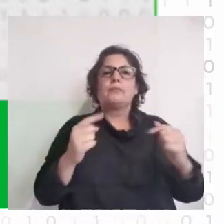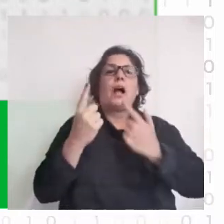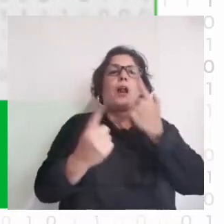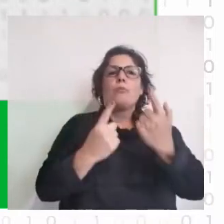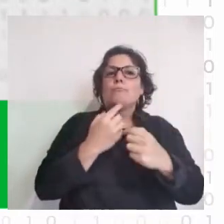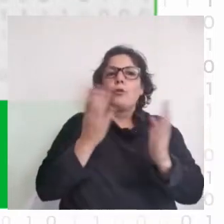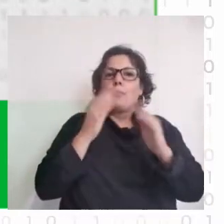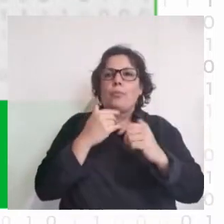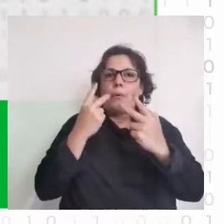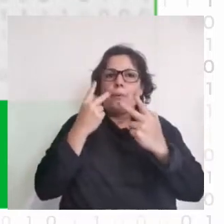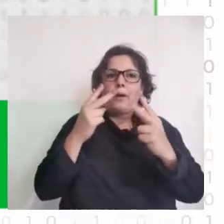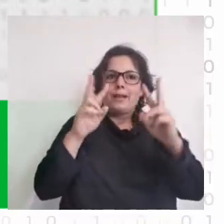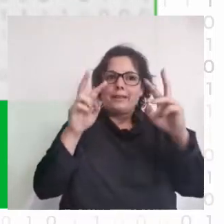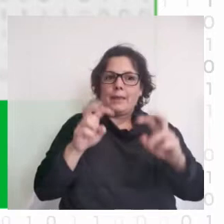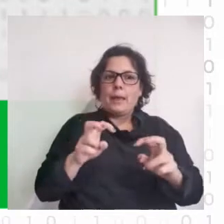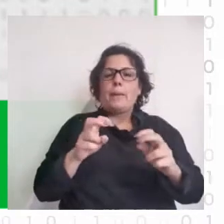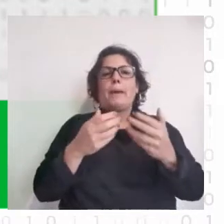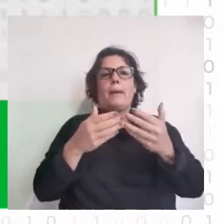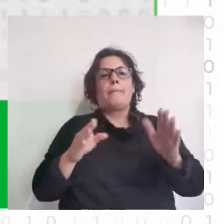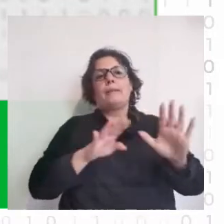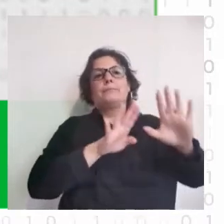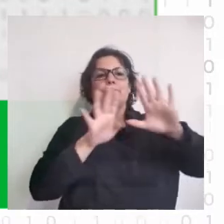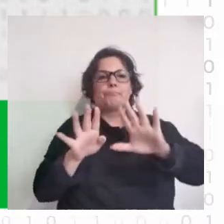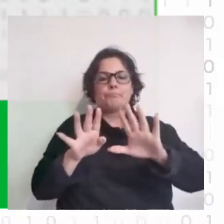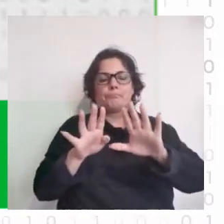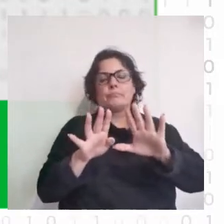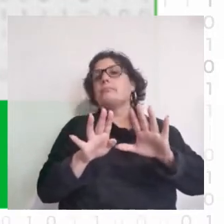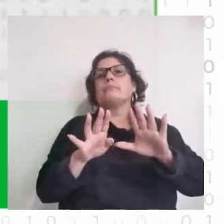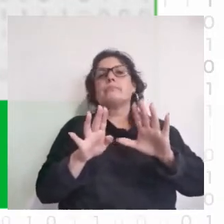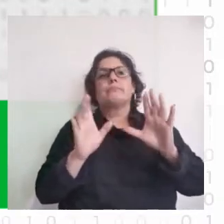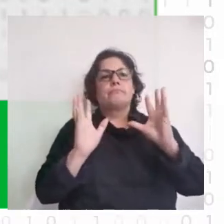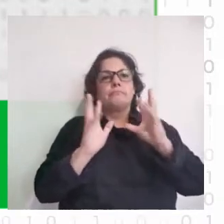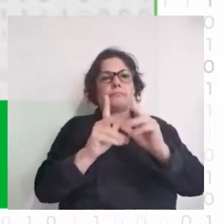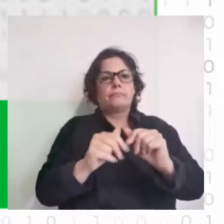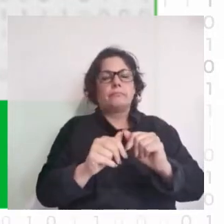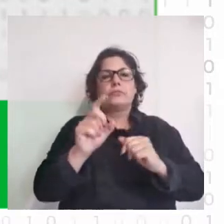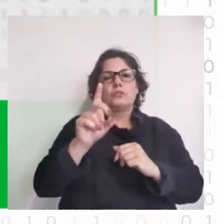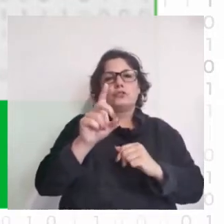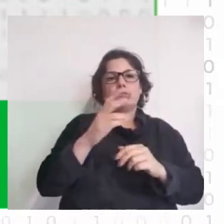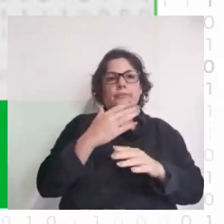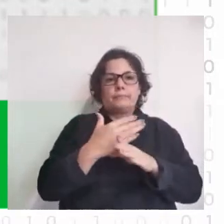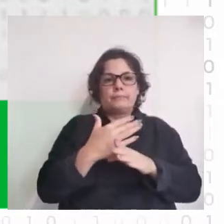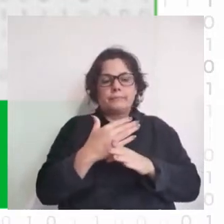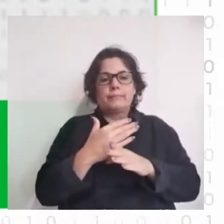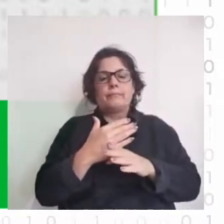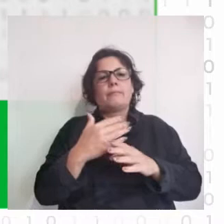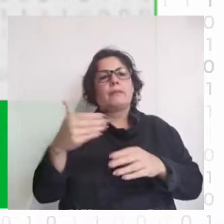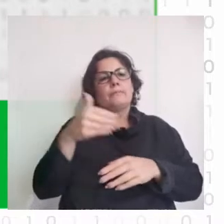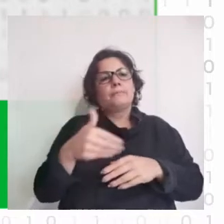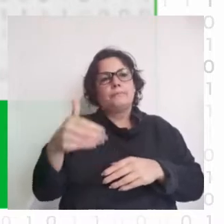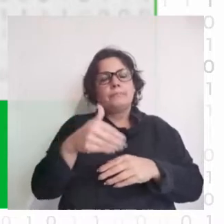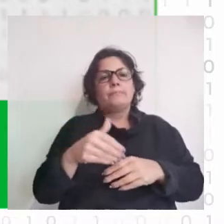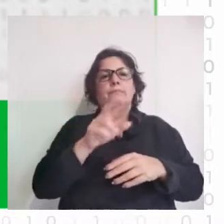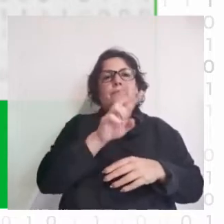agenda. Vamos a comenzar a las 9 de la mañana y vamos a terminar 12 y media. Tendremos la participación de 25